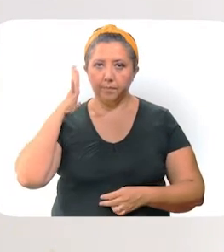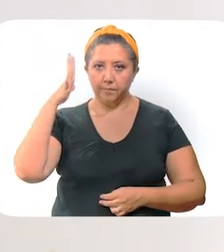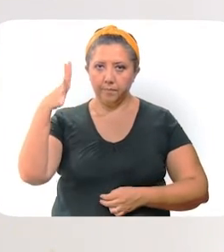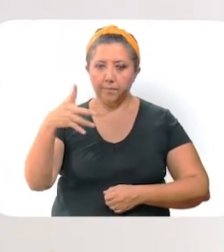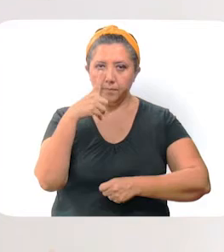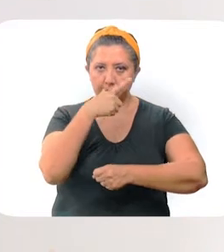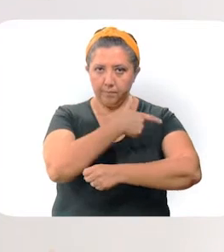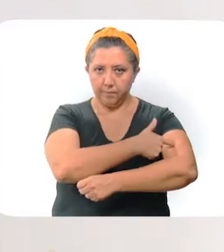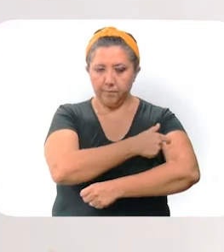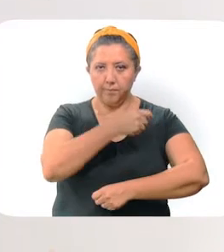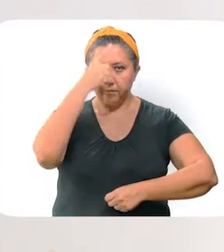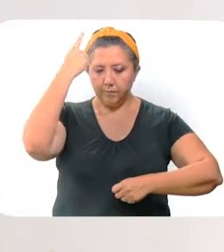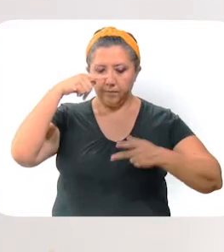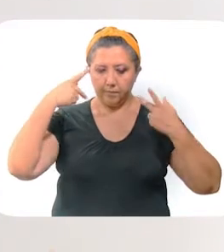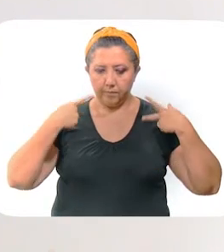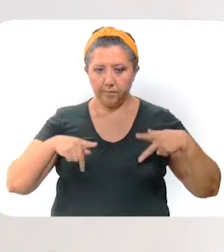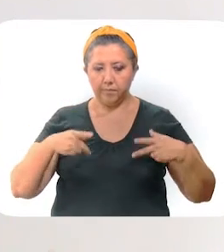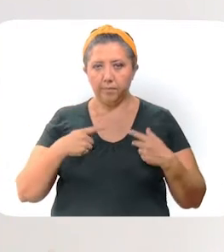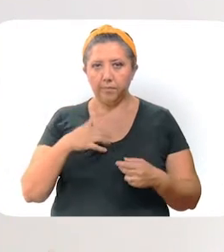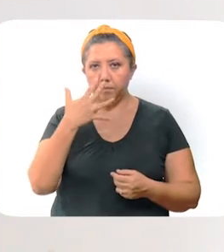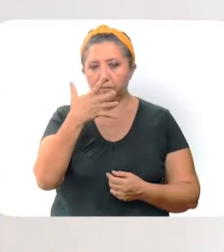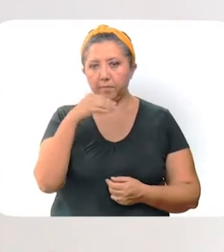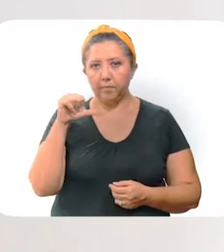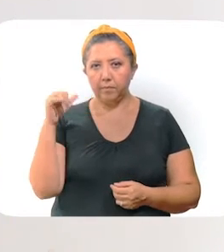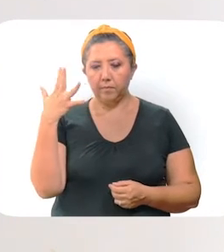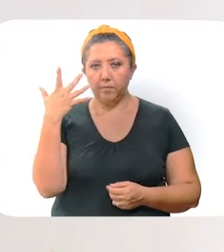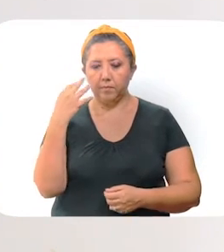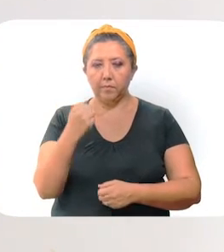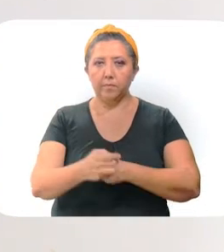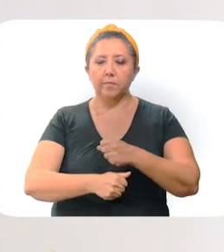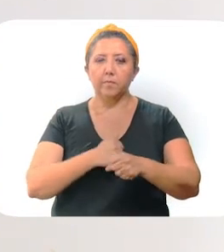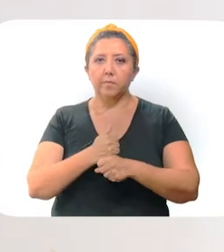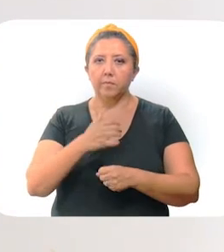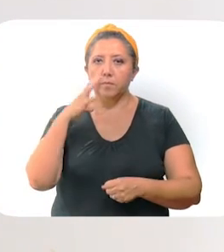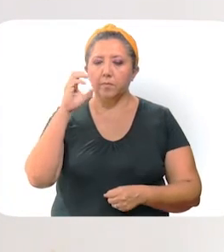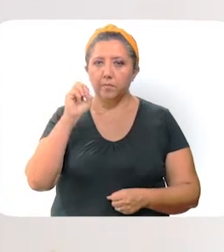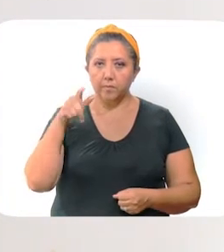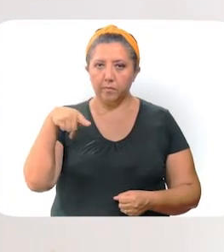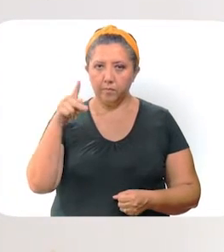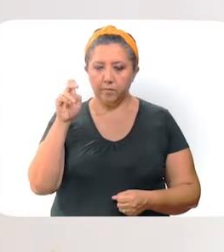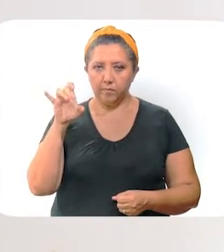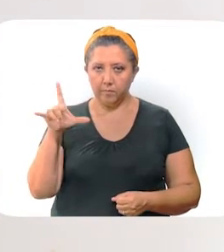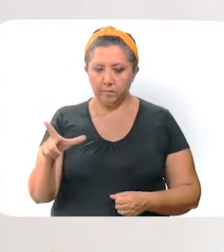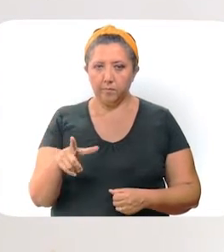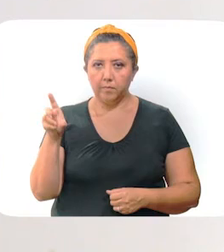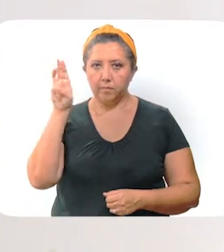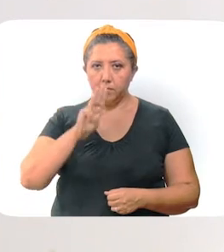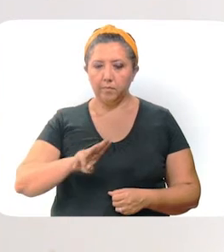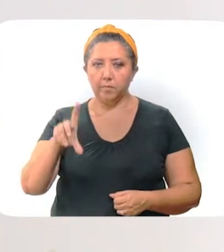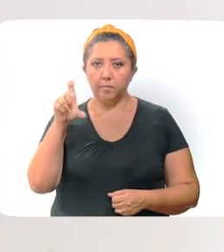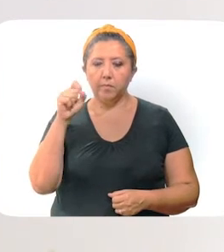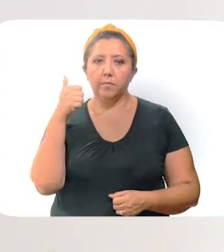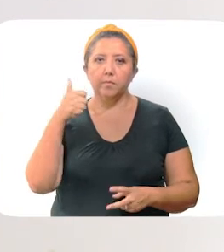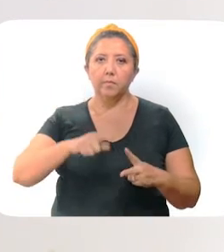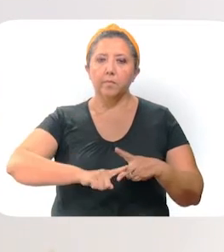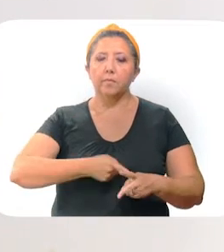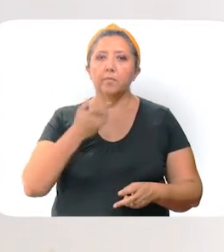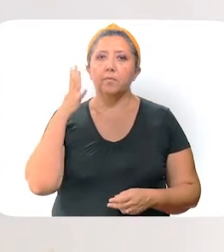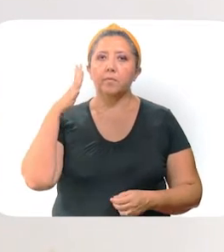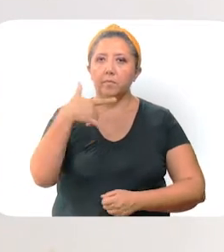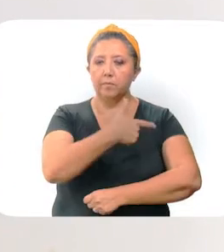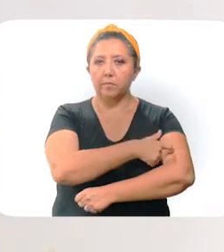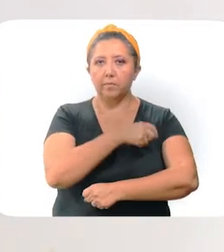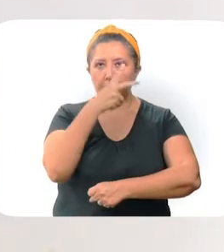aplicación de las primeras dosis para personas de 50 a 59 años en Concal. El miércoles 26 iniciará la